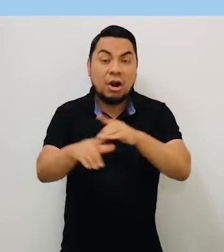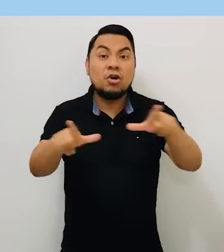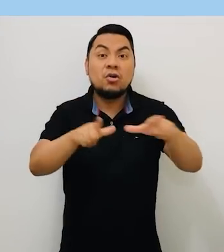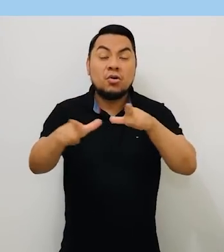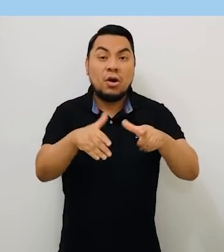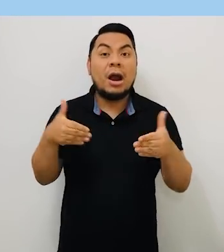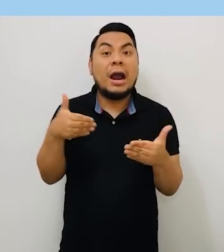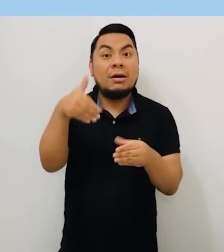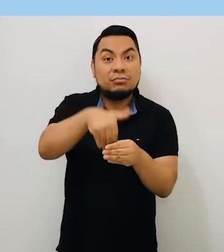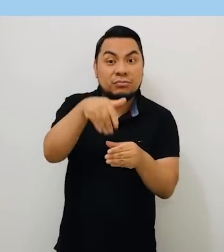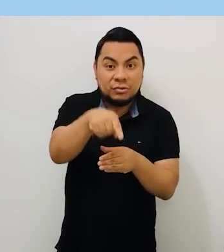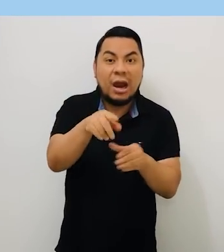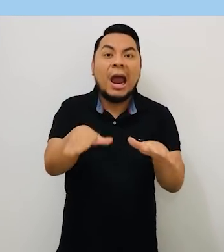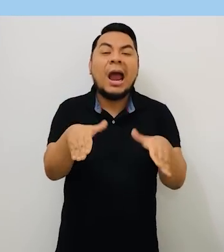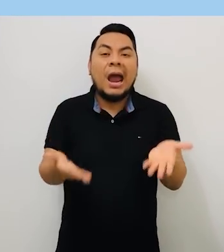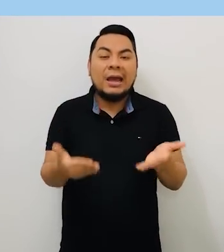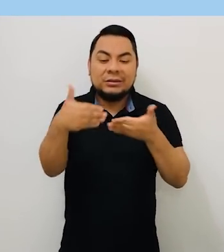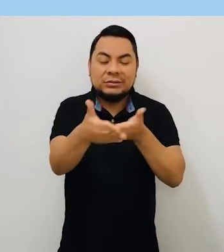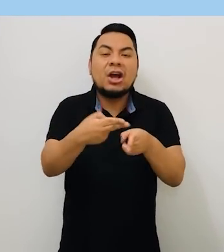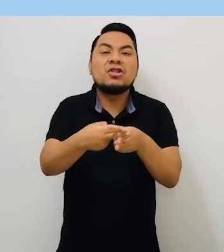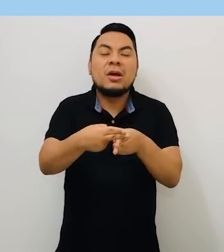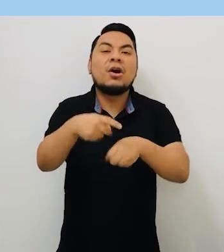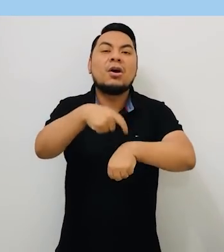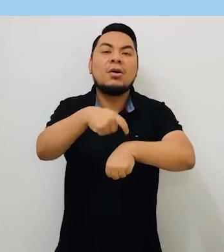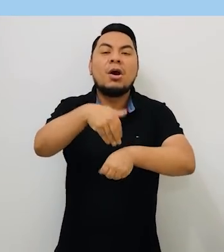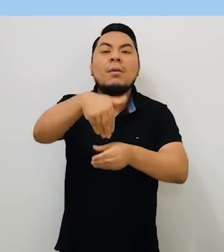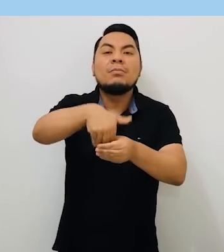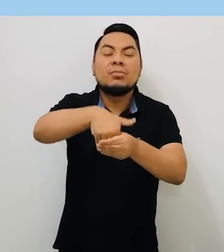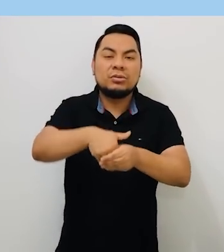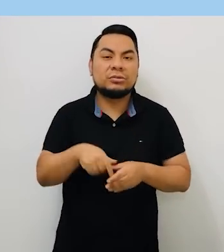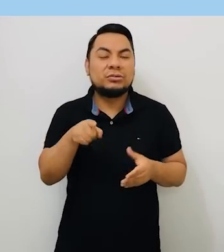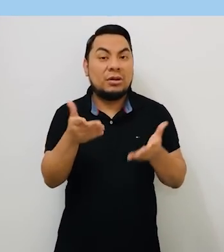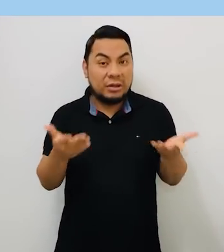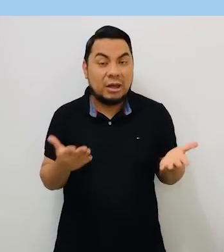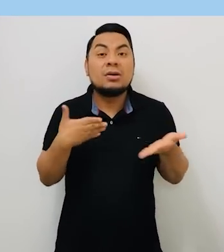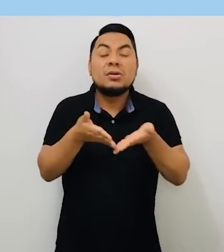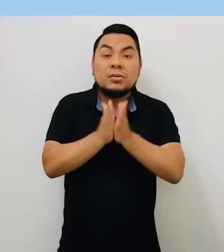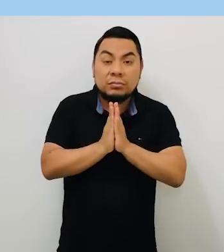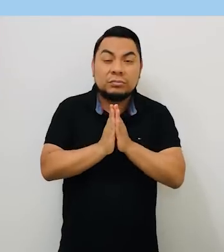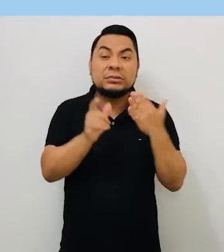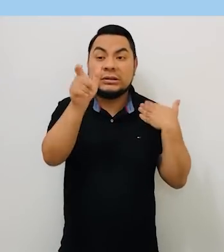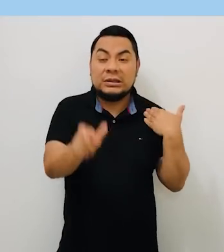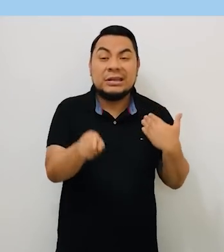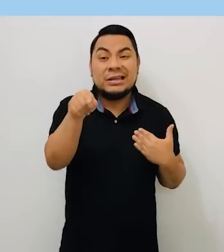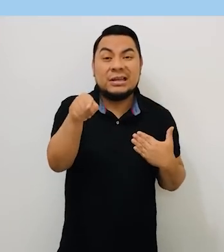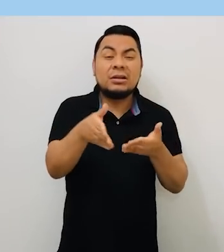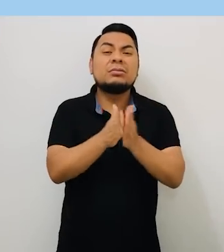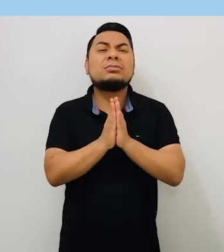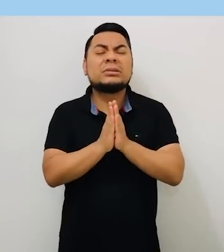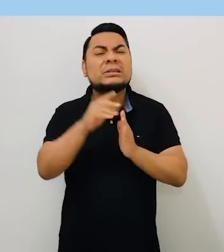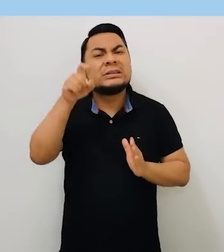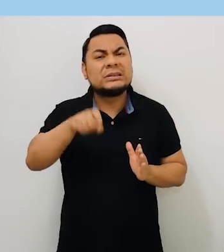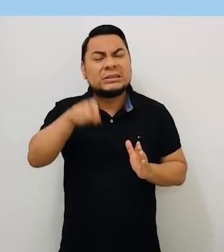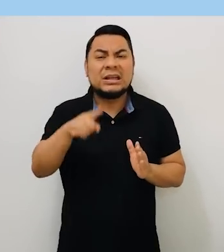Cerca del ingreso del local de votación, habrá un módulo temporal de votación, a donde, a solicitud de